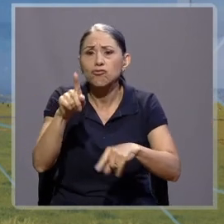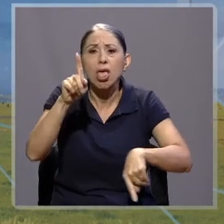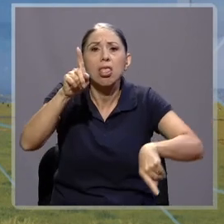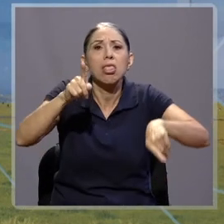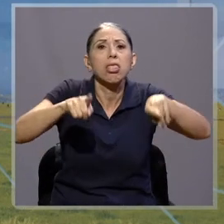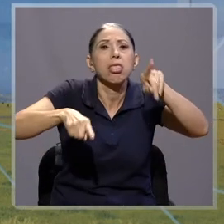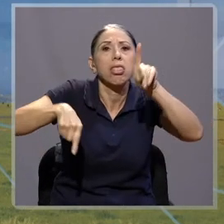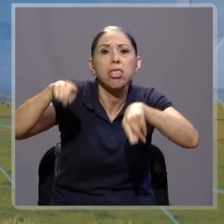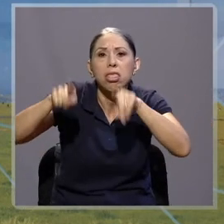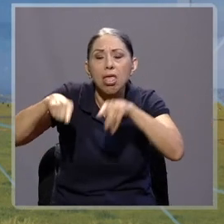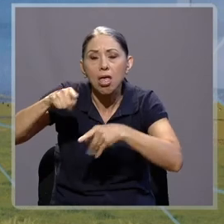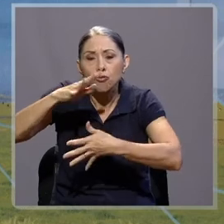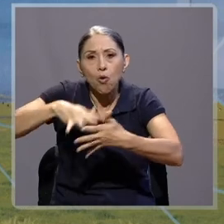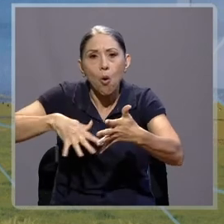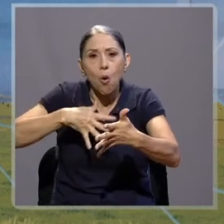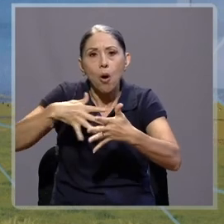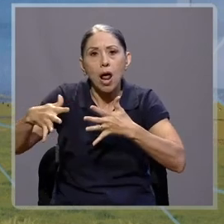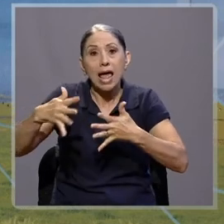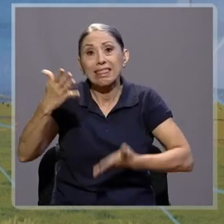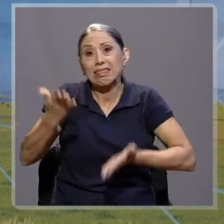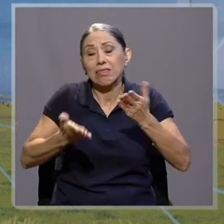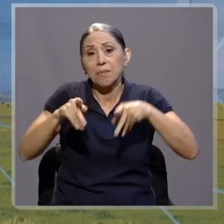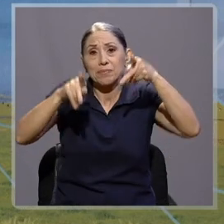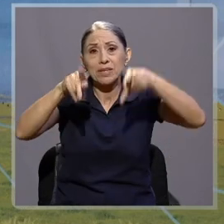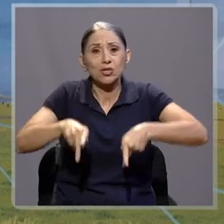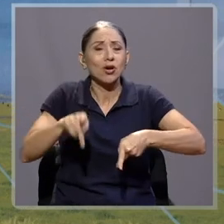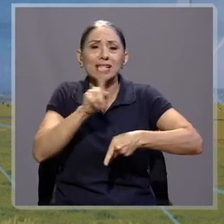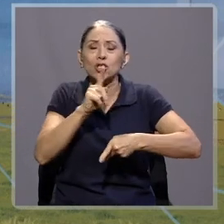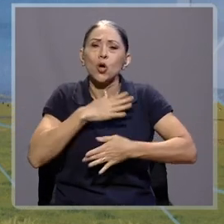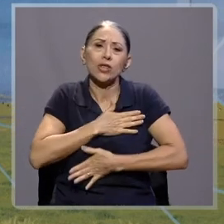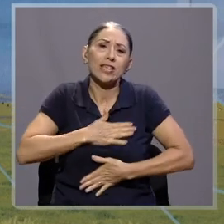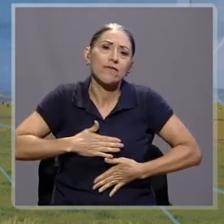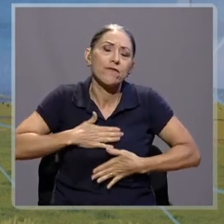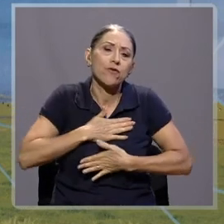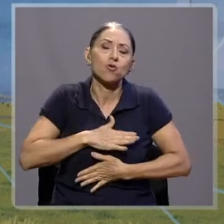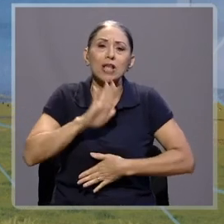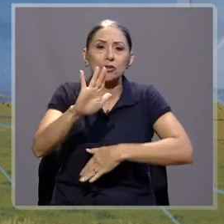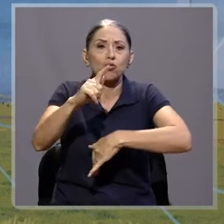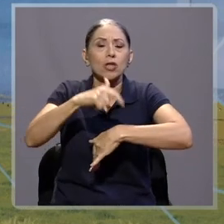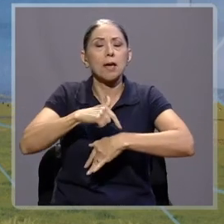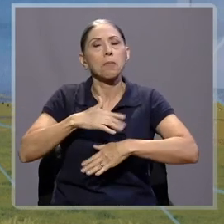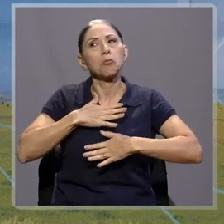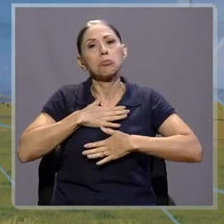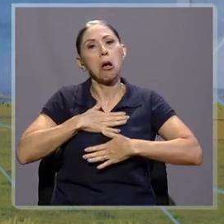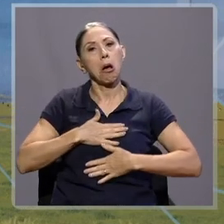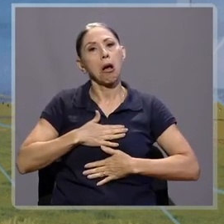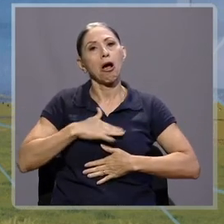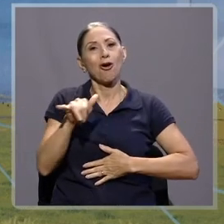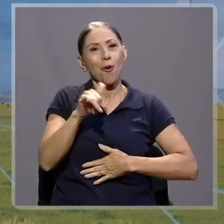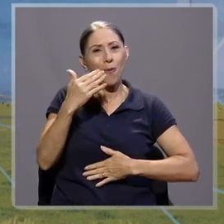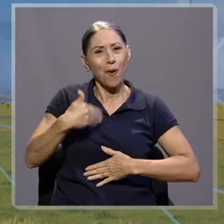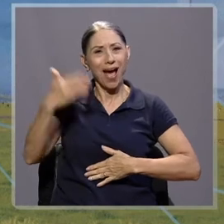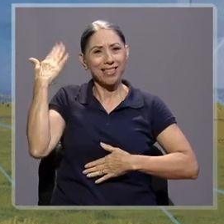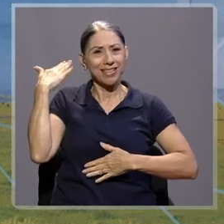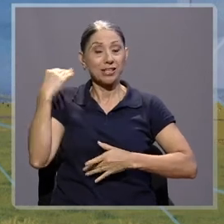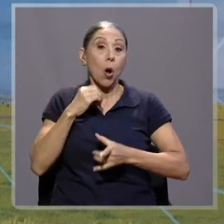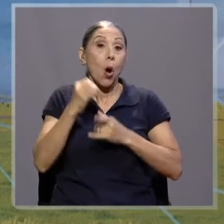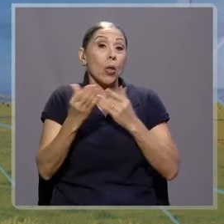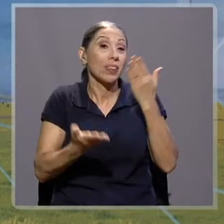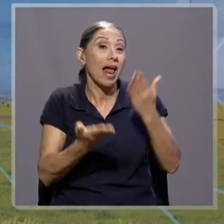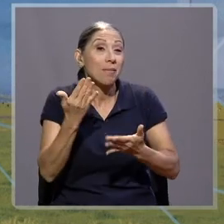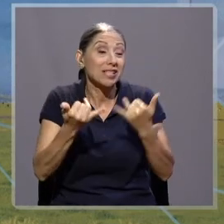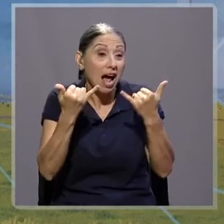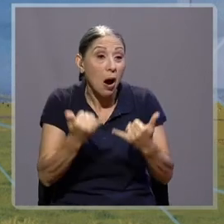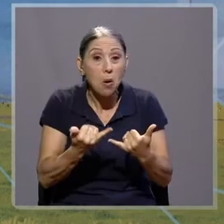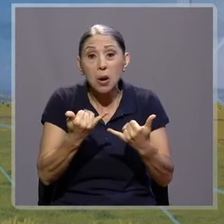las personas podrían no estar disfrutando de sus tiempos de ocio como lo hacían antes, o trabajando fuera de la jornada